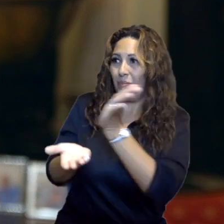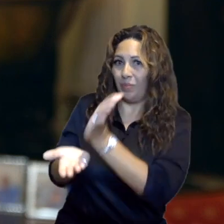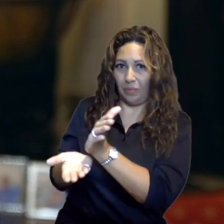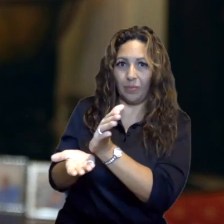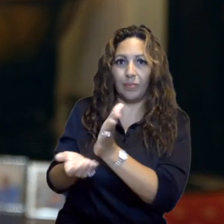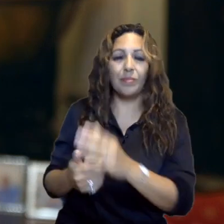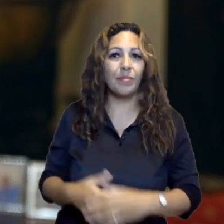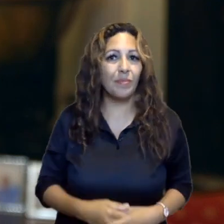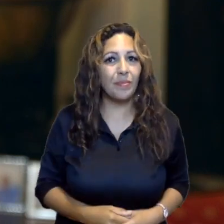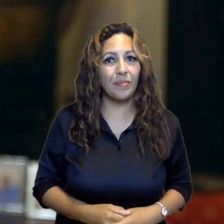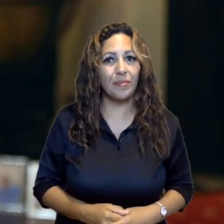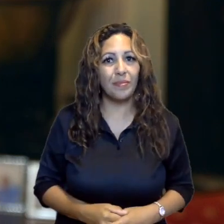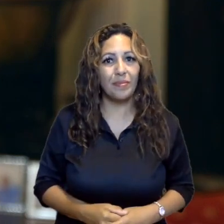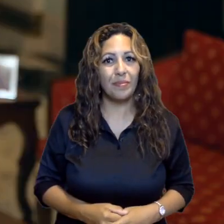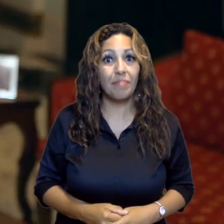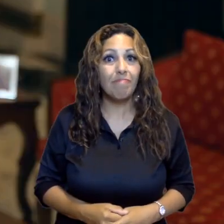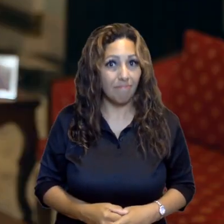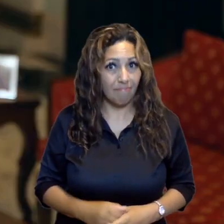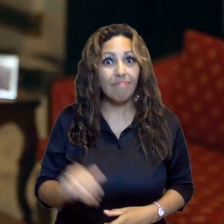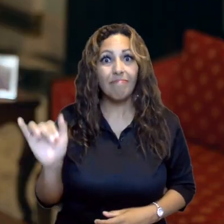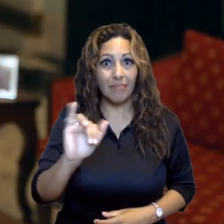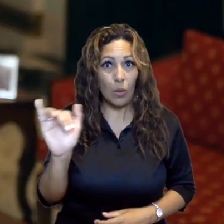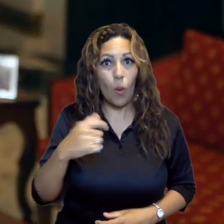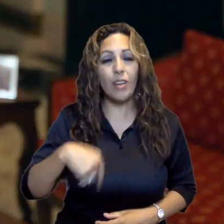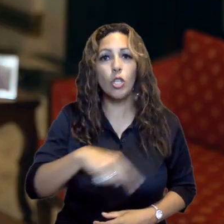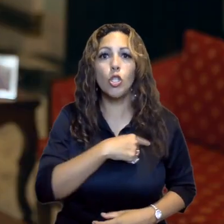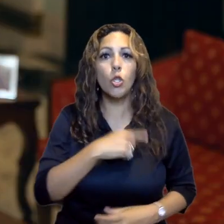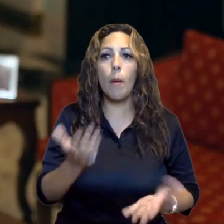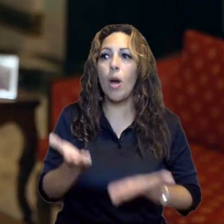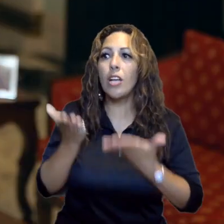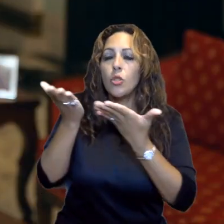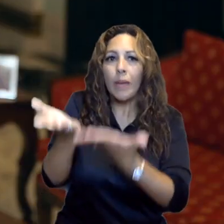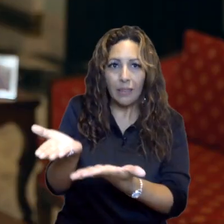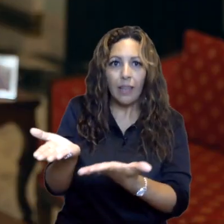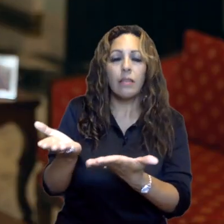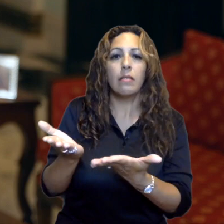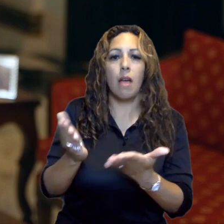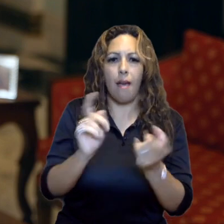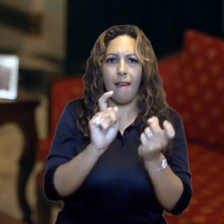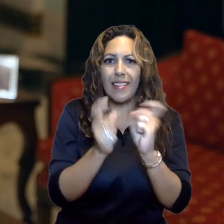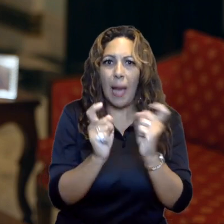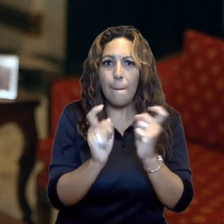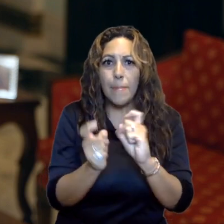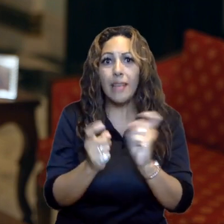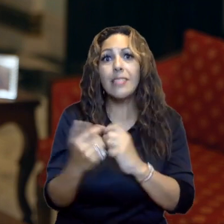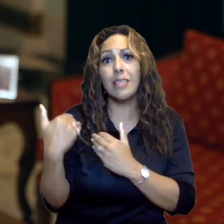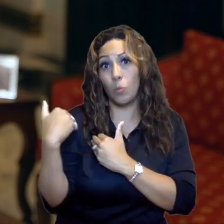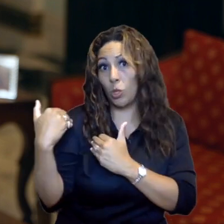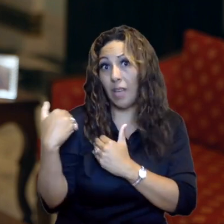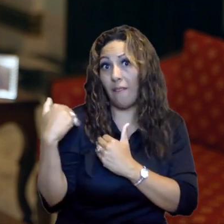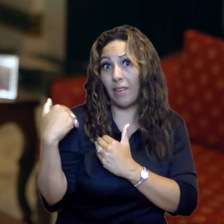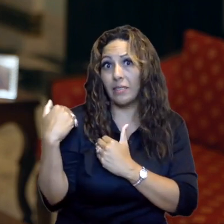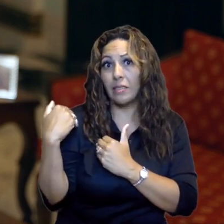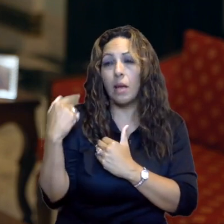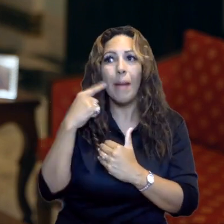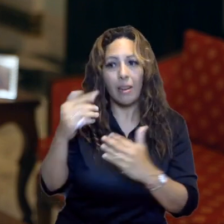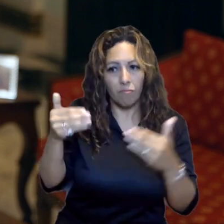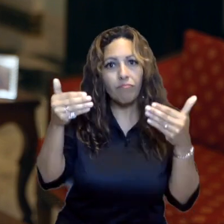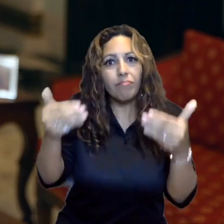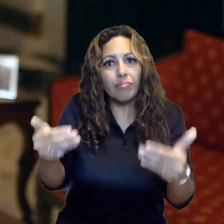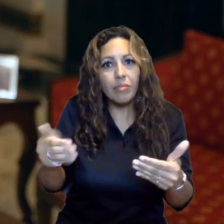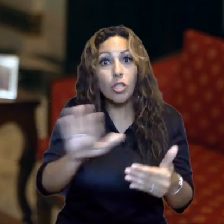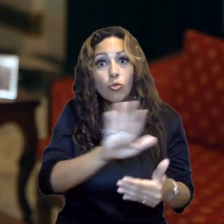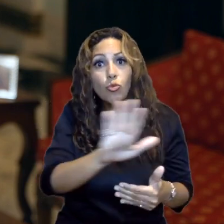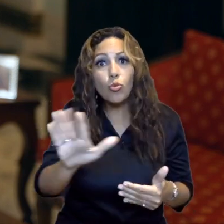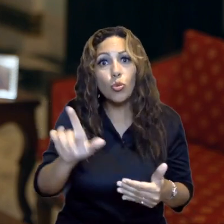ante la Asamblea Legislativa. Del mismo modo, estaremos sometiendo enmiendas responsables al Plan Fiscal del Gobierno para